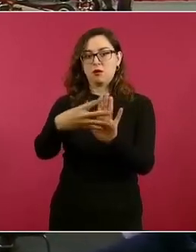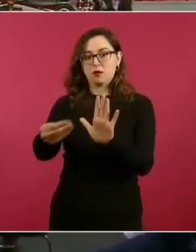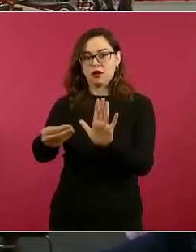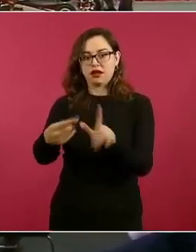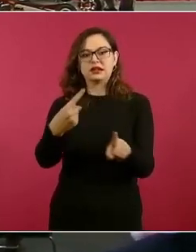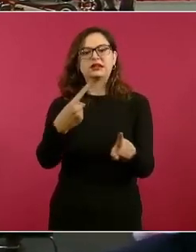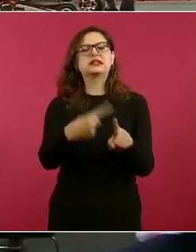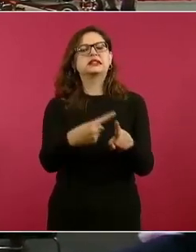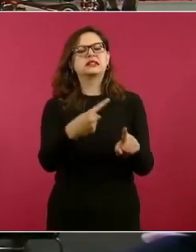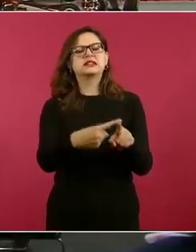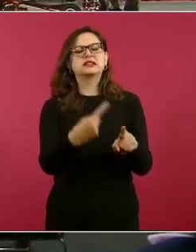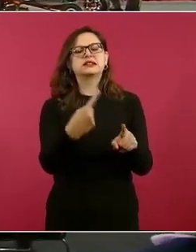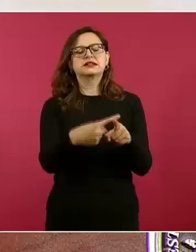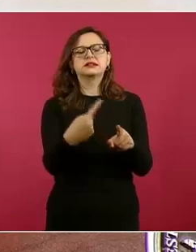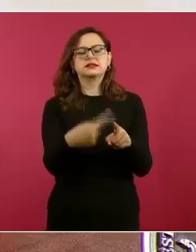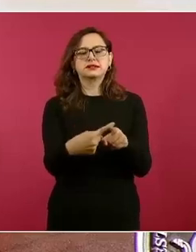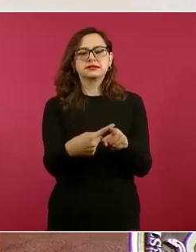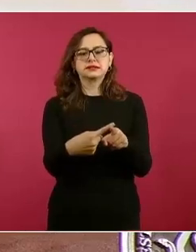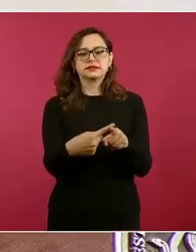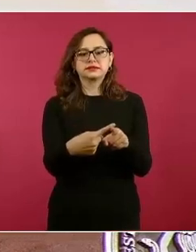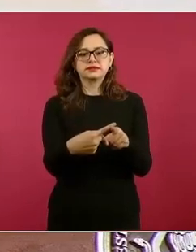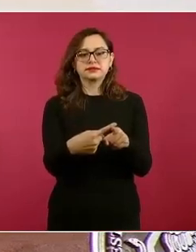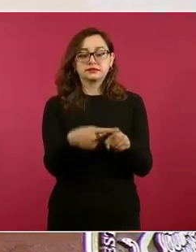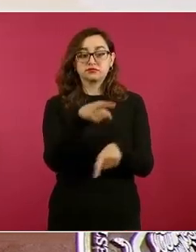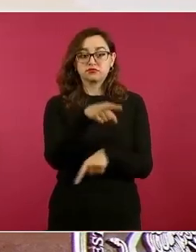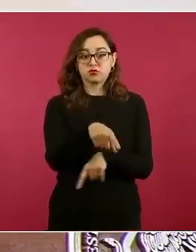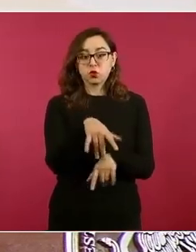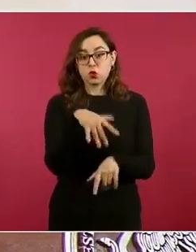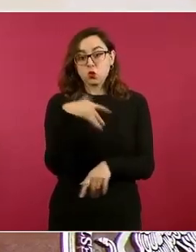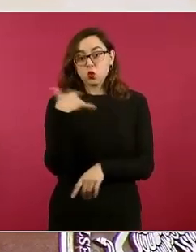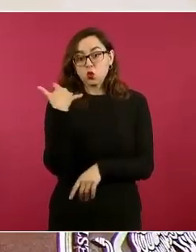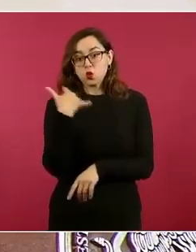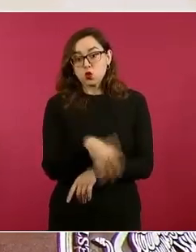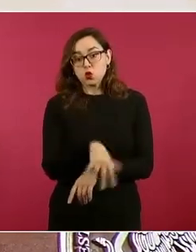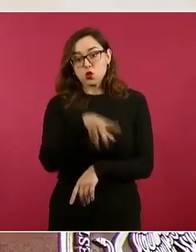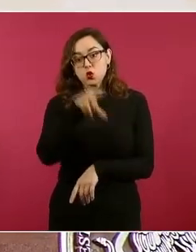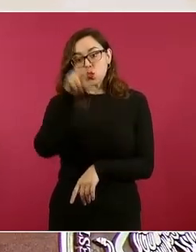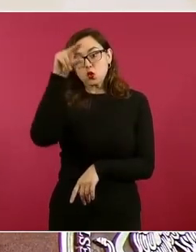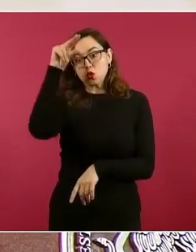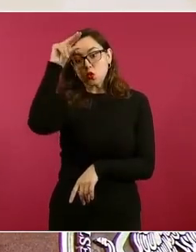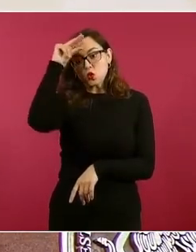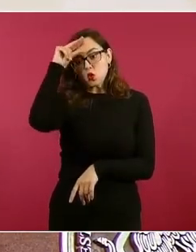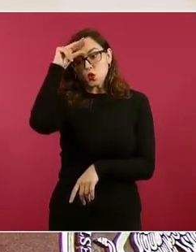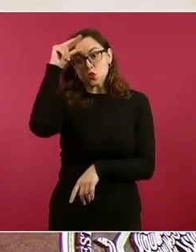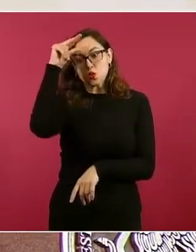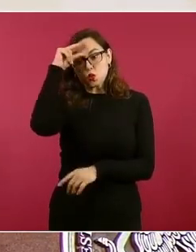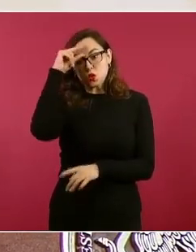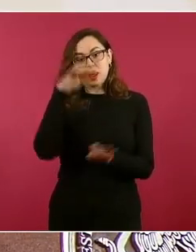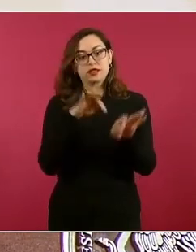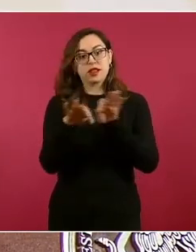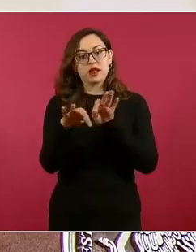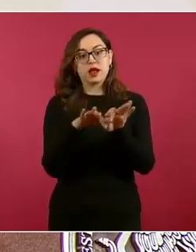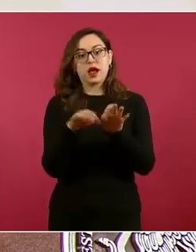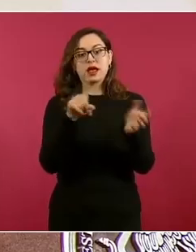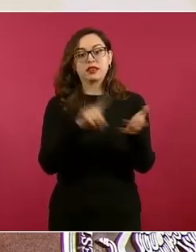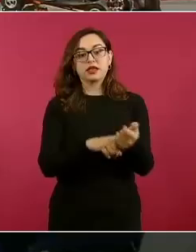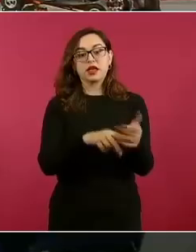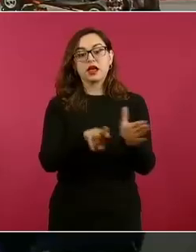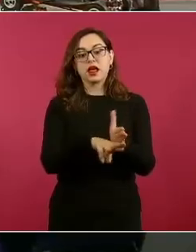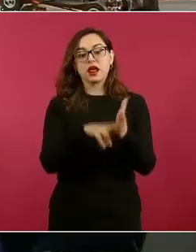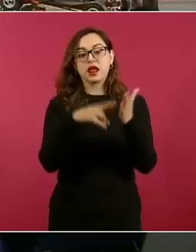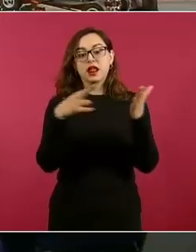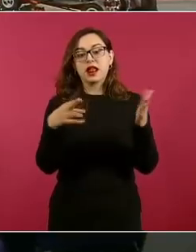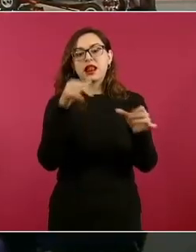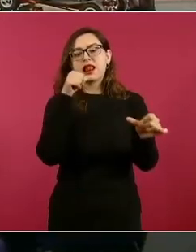intelectual de la revista Letras